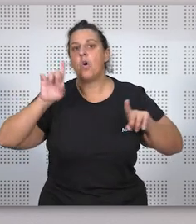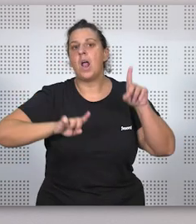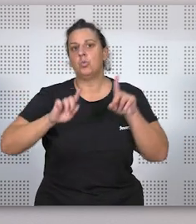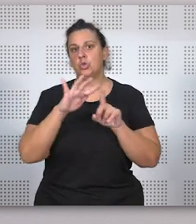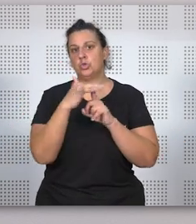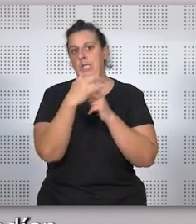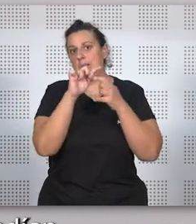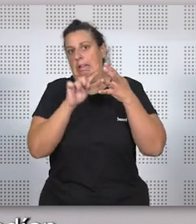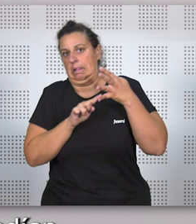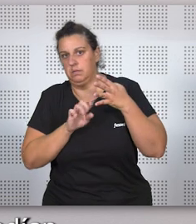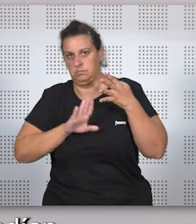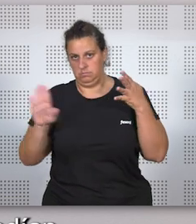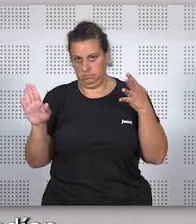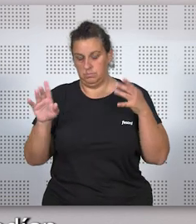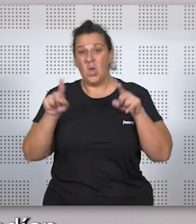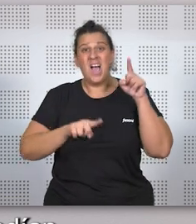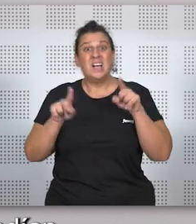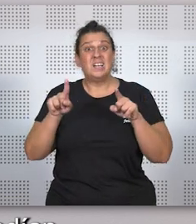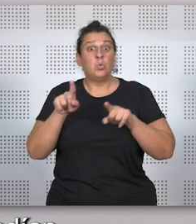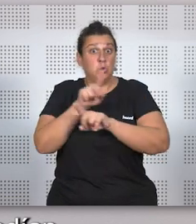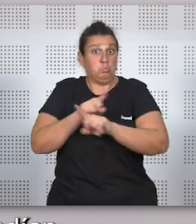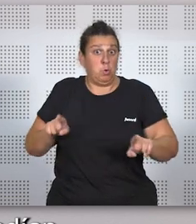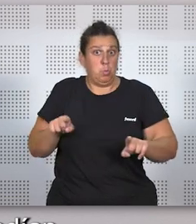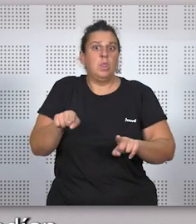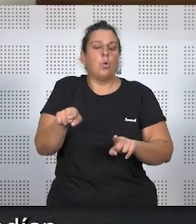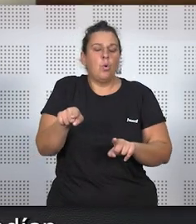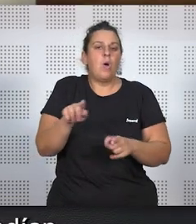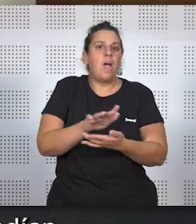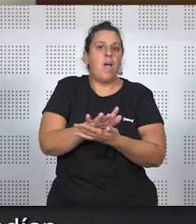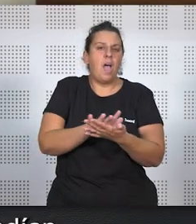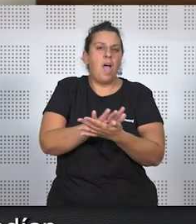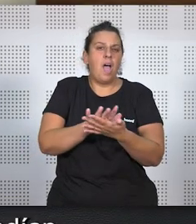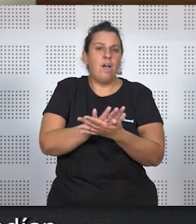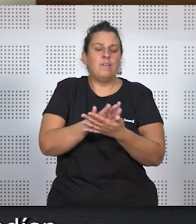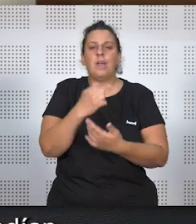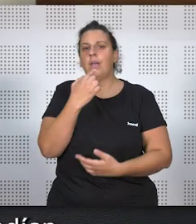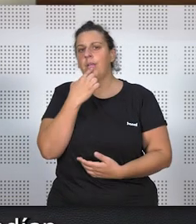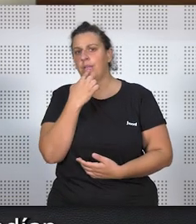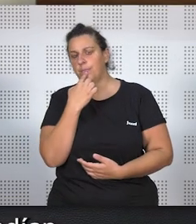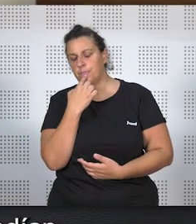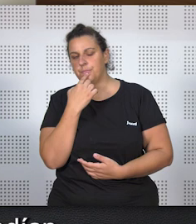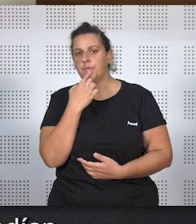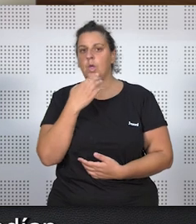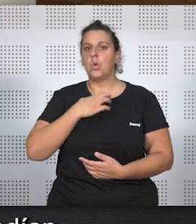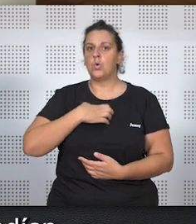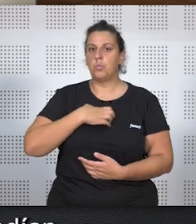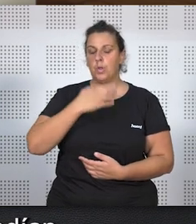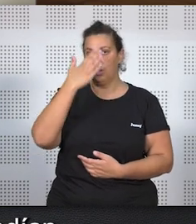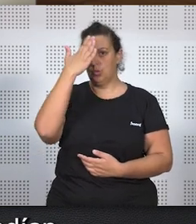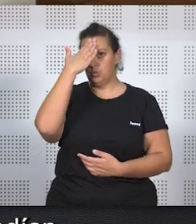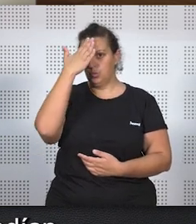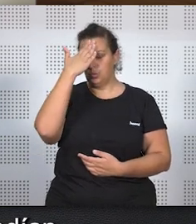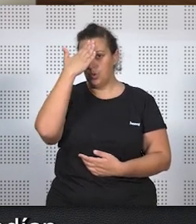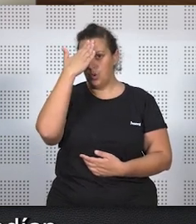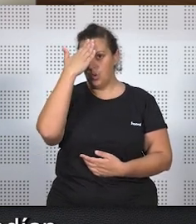casos muy contados. Pero incluso en las prohibiciones se establecía que no podían ser tutores ni